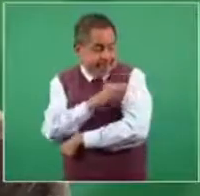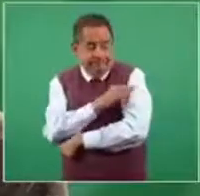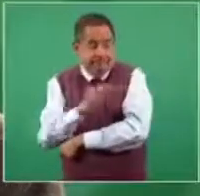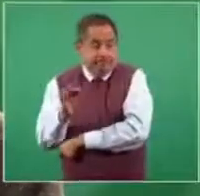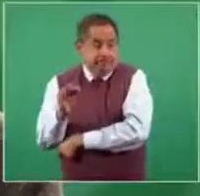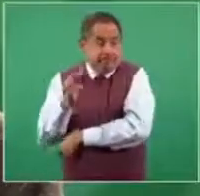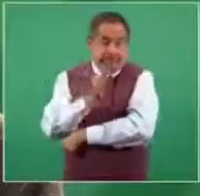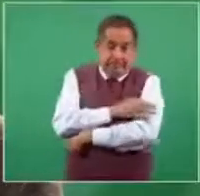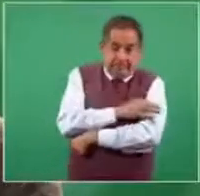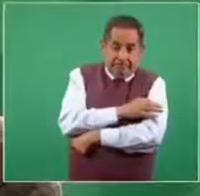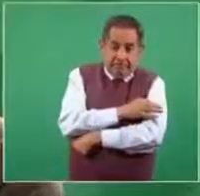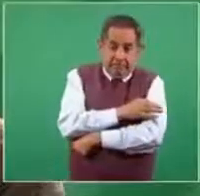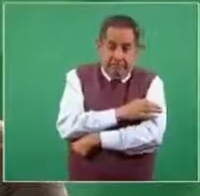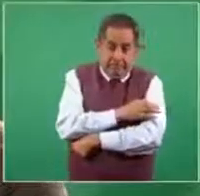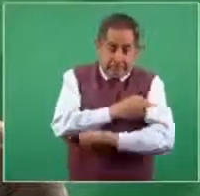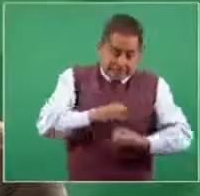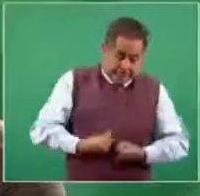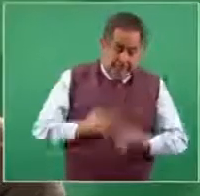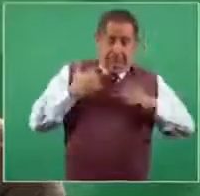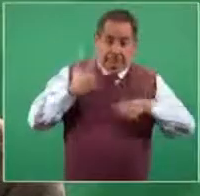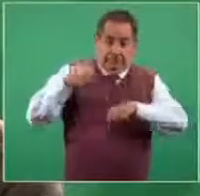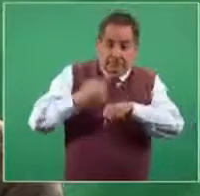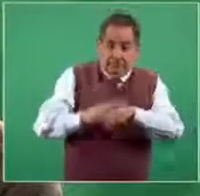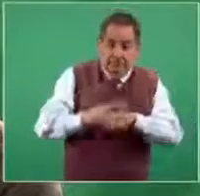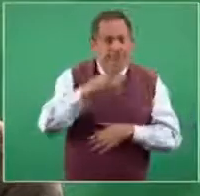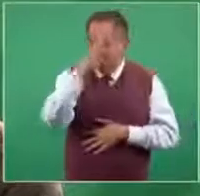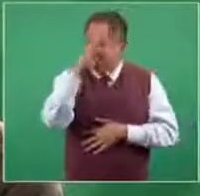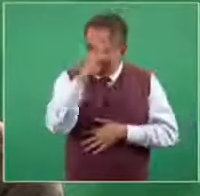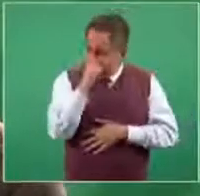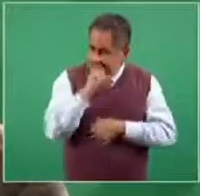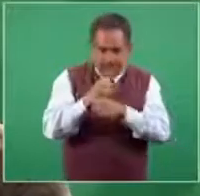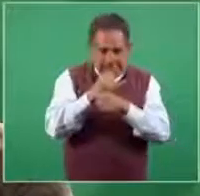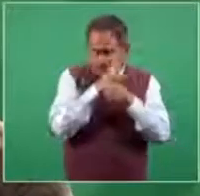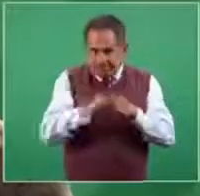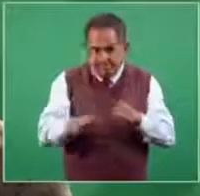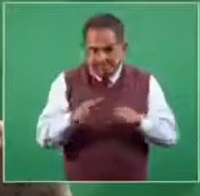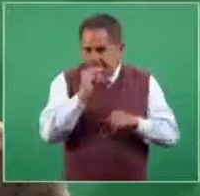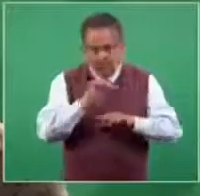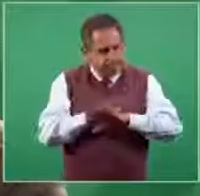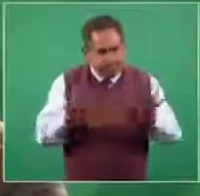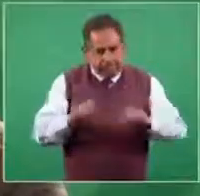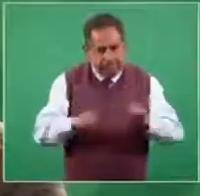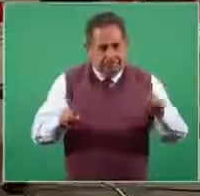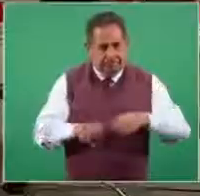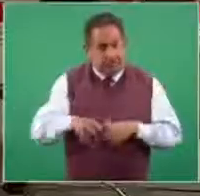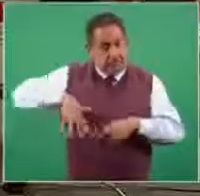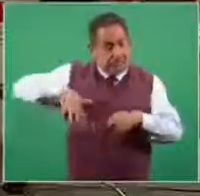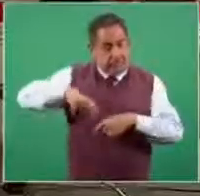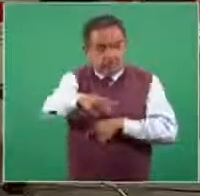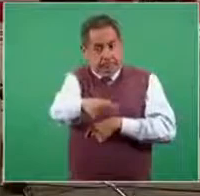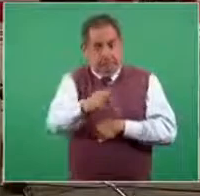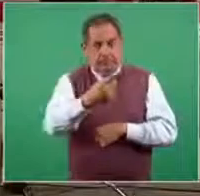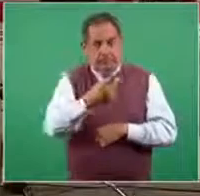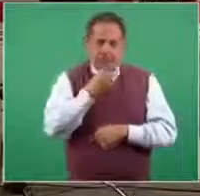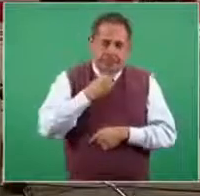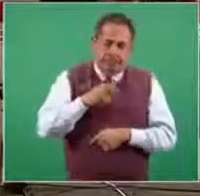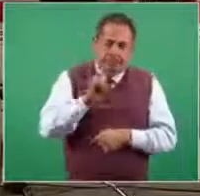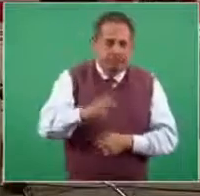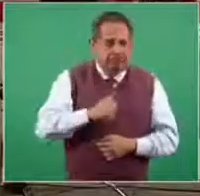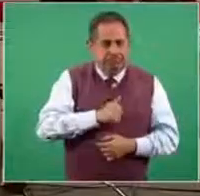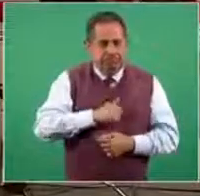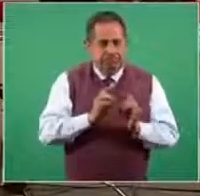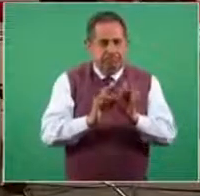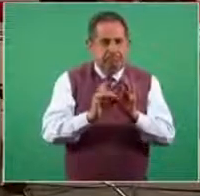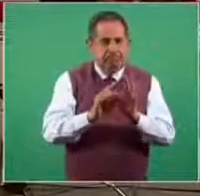la vacuna cause la enfermedad, la enfermedad SARS-CoV-2. En el caso que nos relata, que lamento que haya terminado